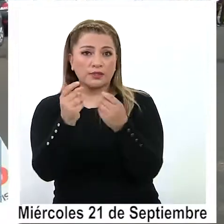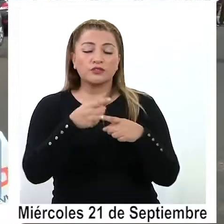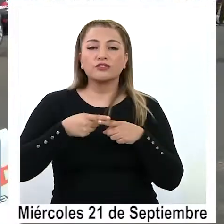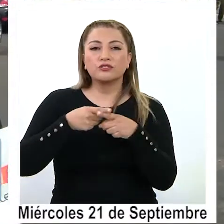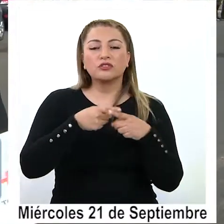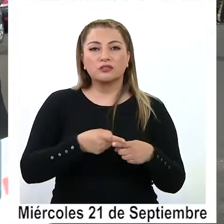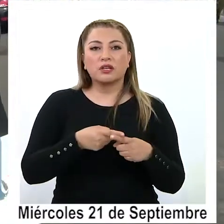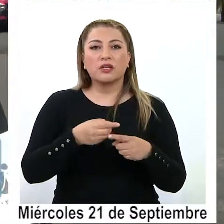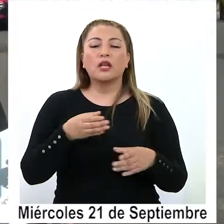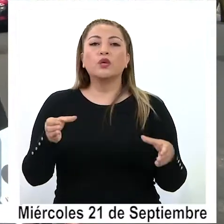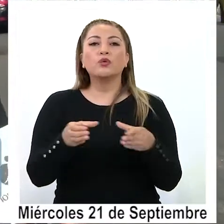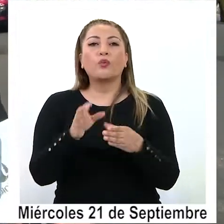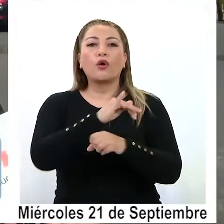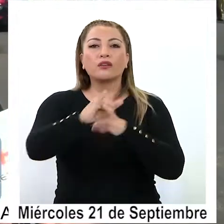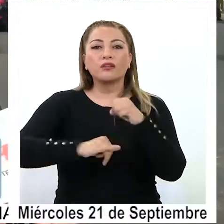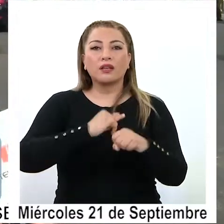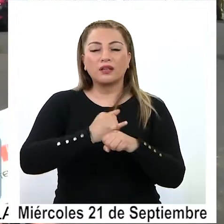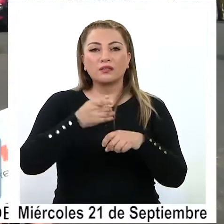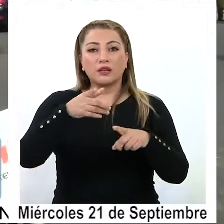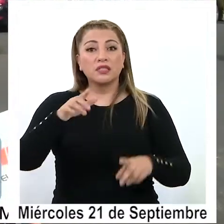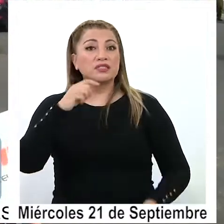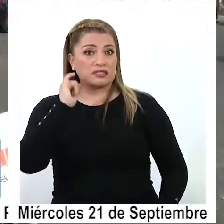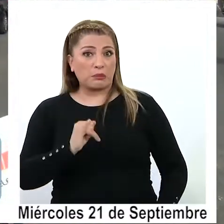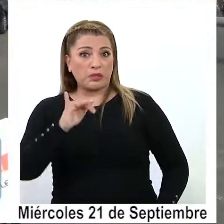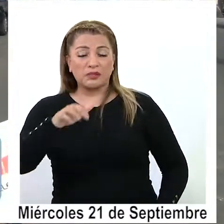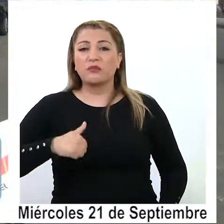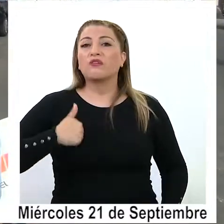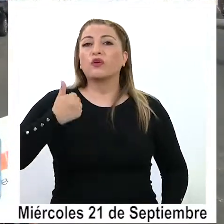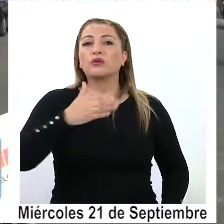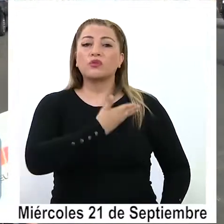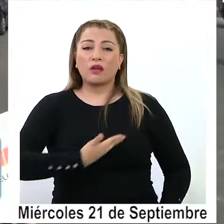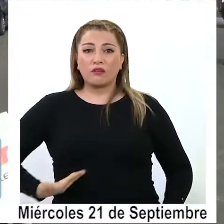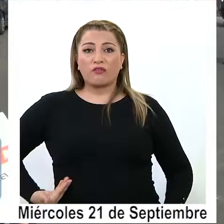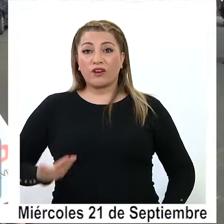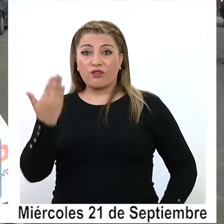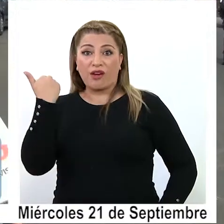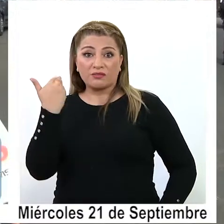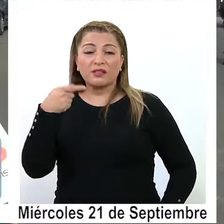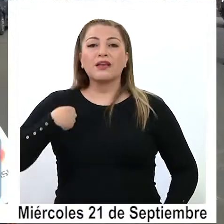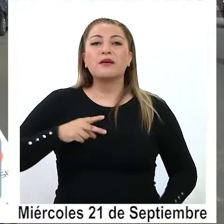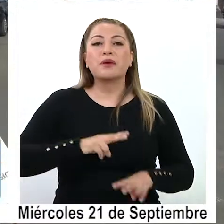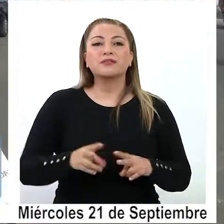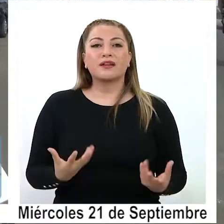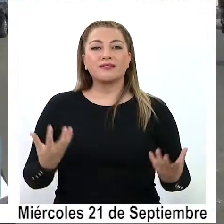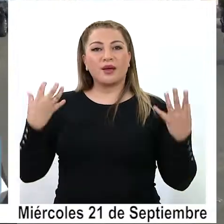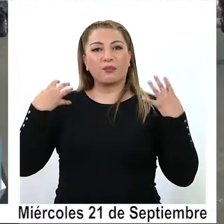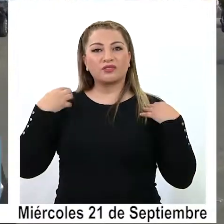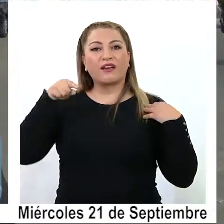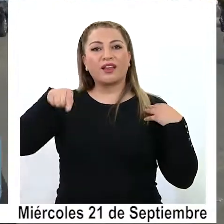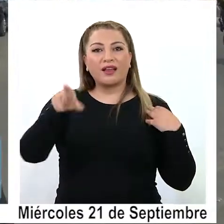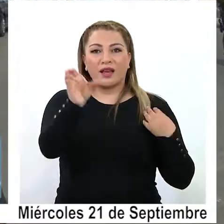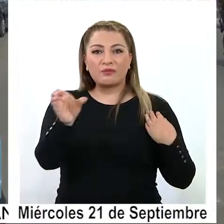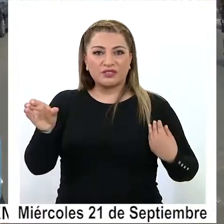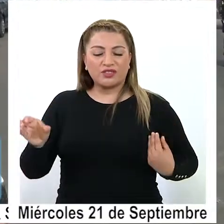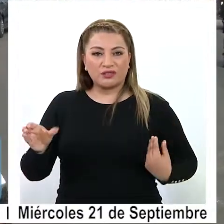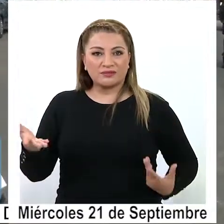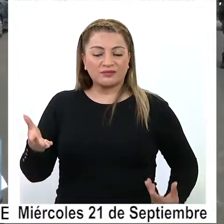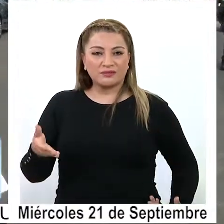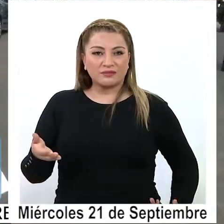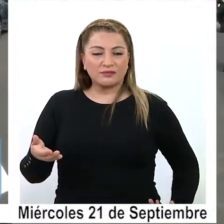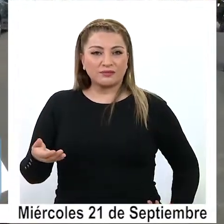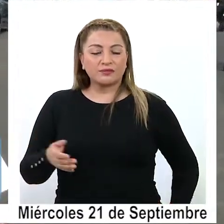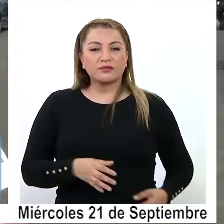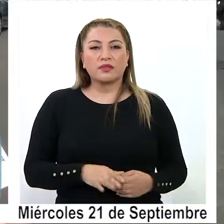y también agencias internacionales estuvieron a disposición del gobierno anterior para poder hacerse cargo de este fenómeno y